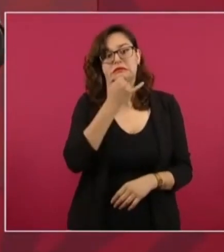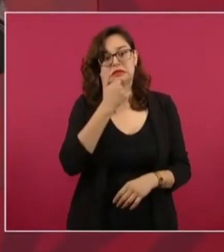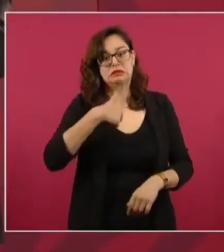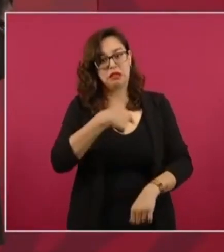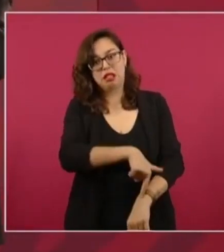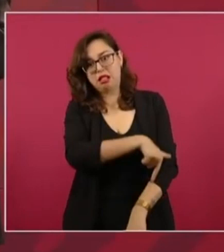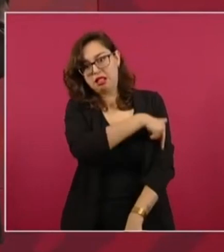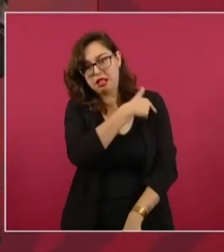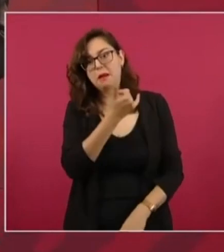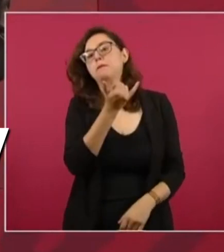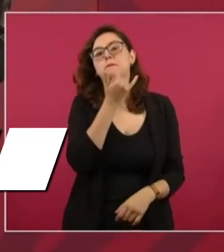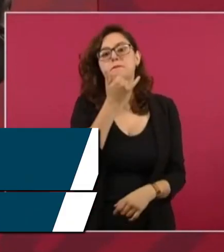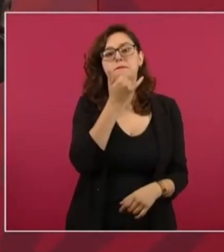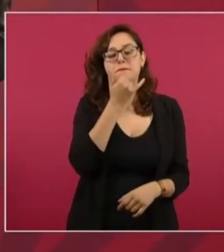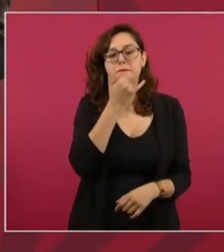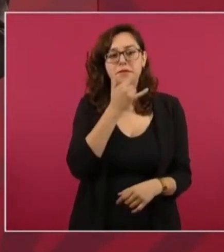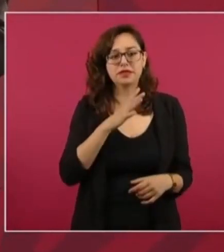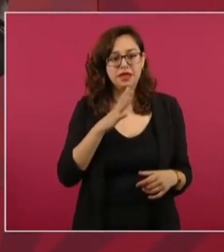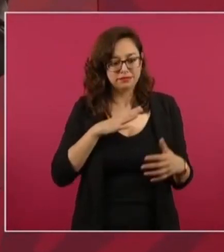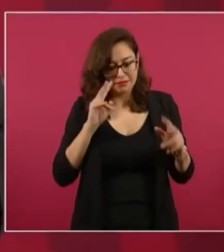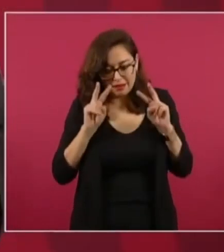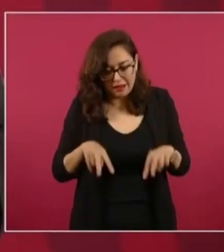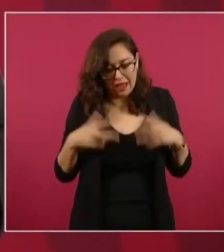tiempo, veo aquí que hay muchos pendientes.